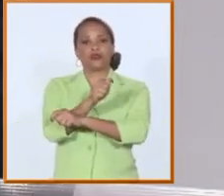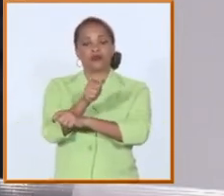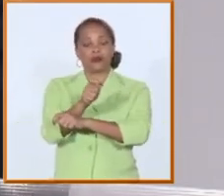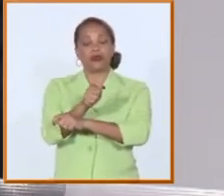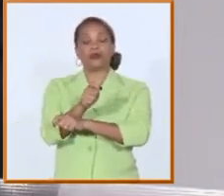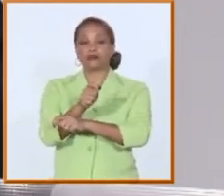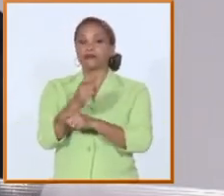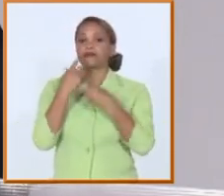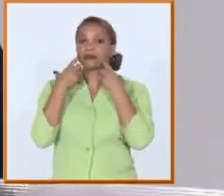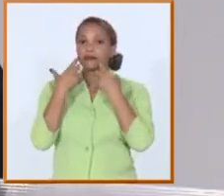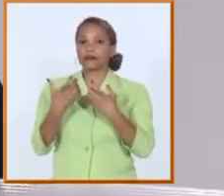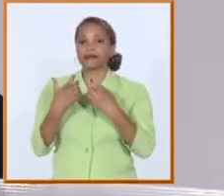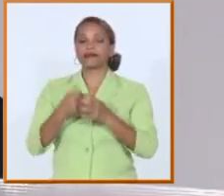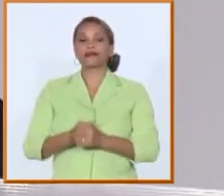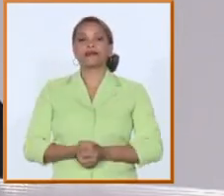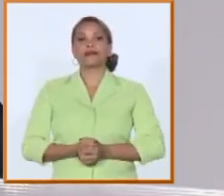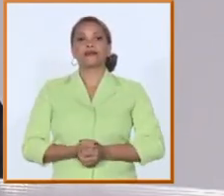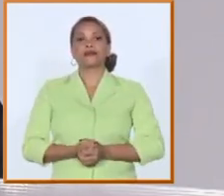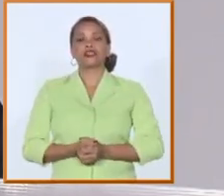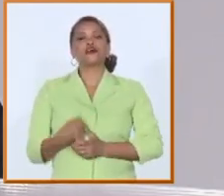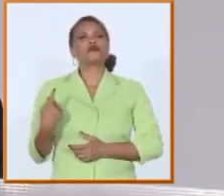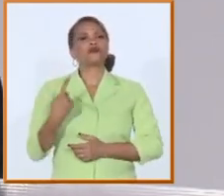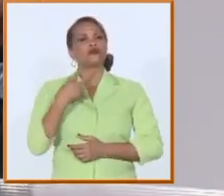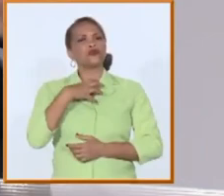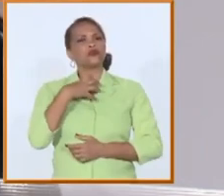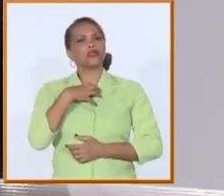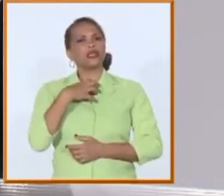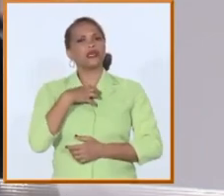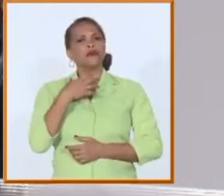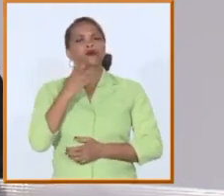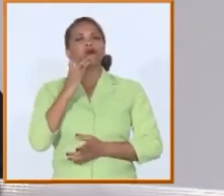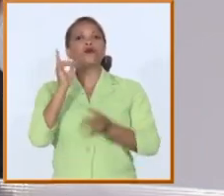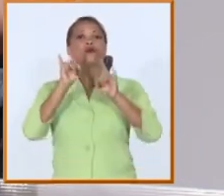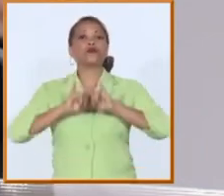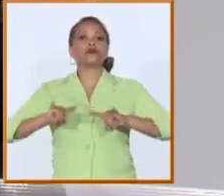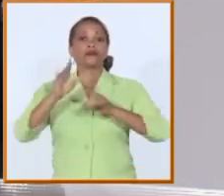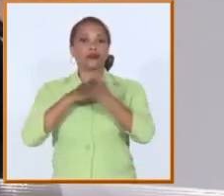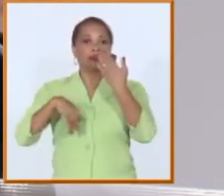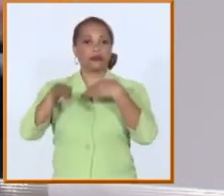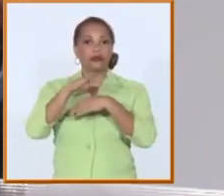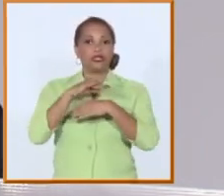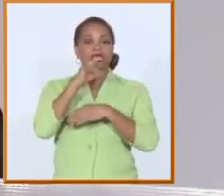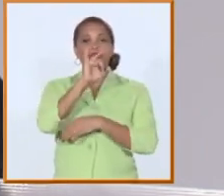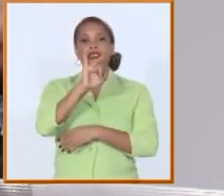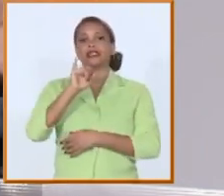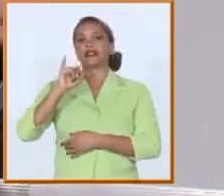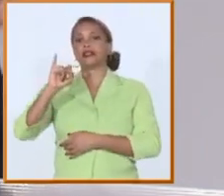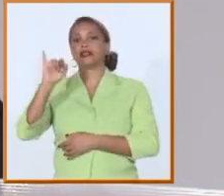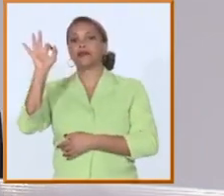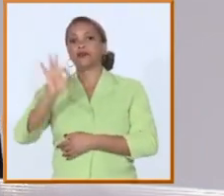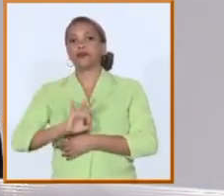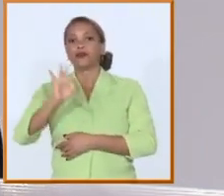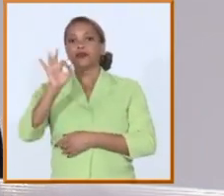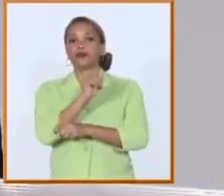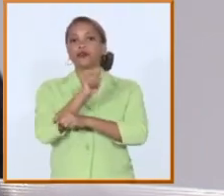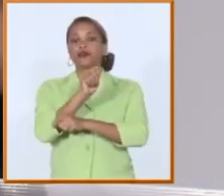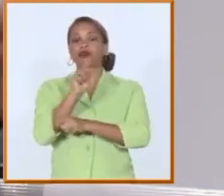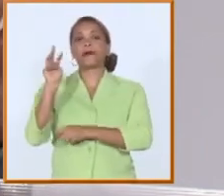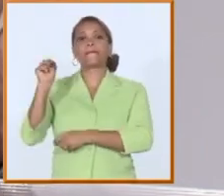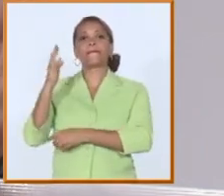con esta perspectiva nosotros tenemos una educación superior en la cual el 76% del claustro es máster o es doctor